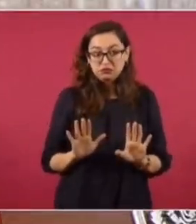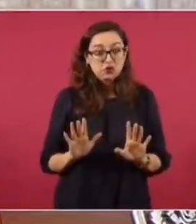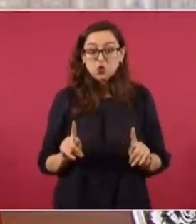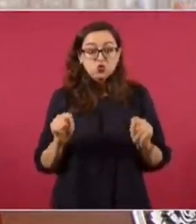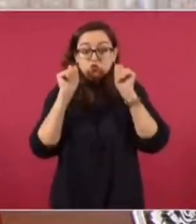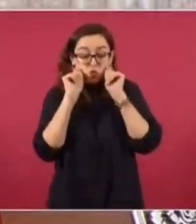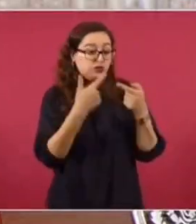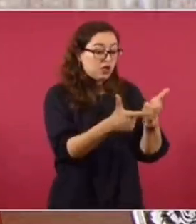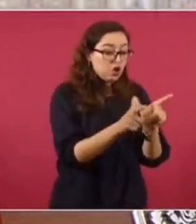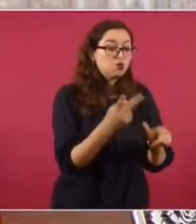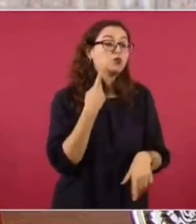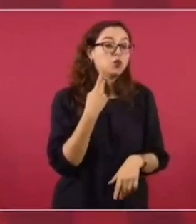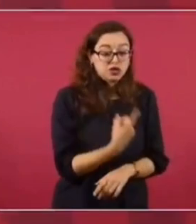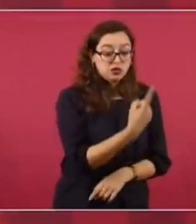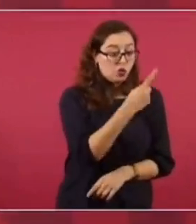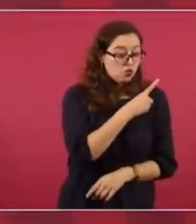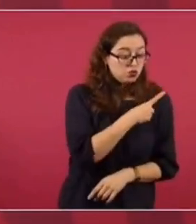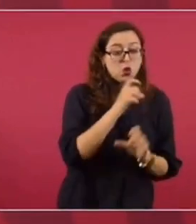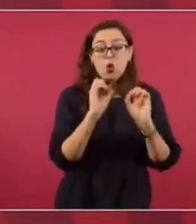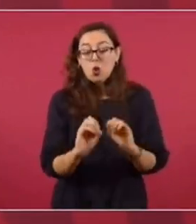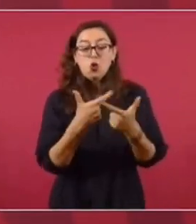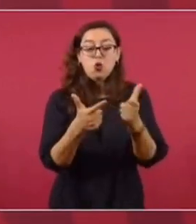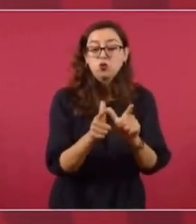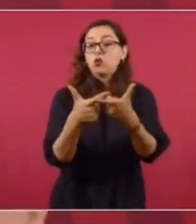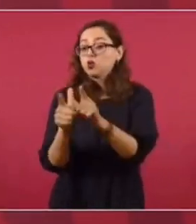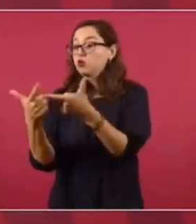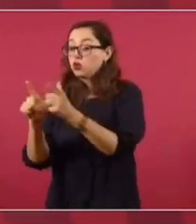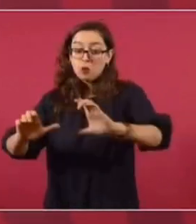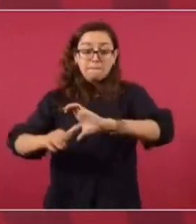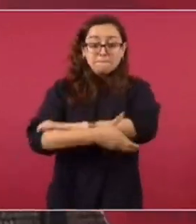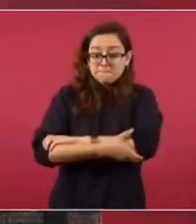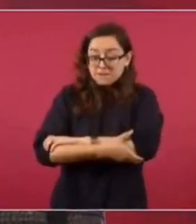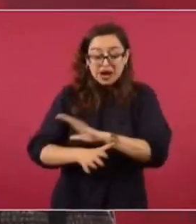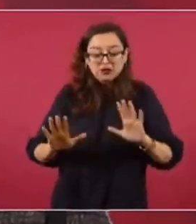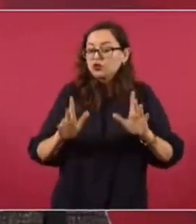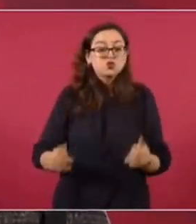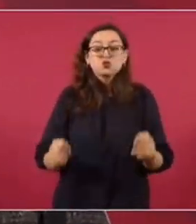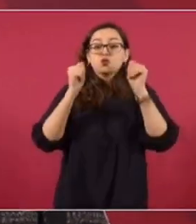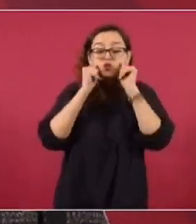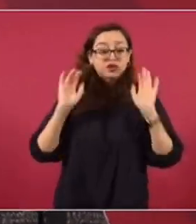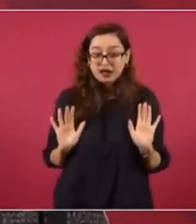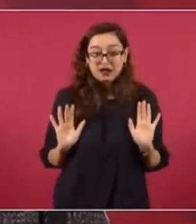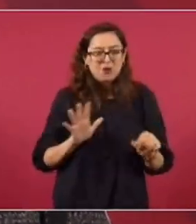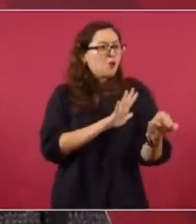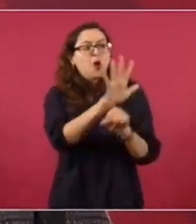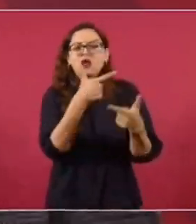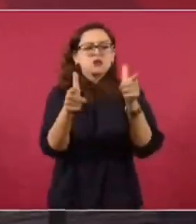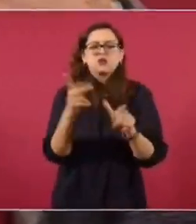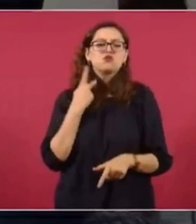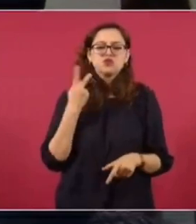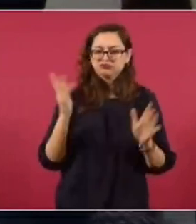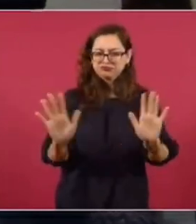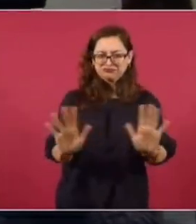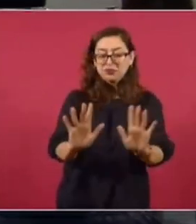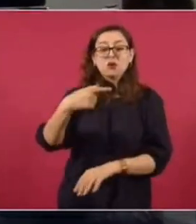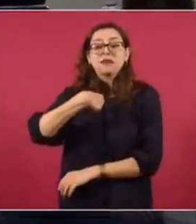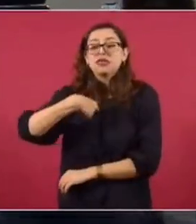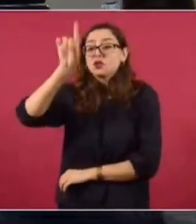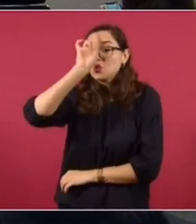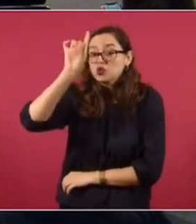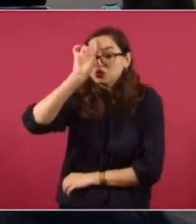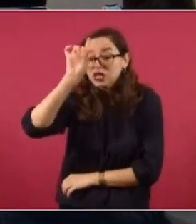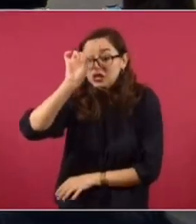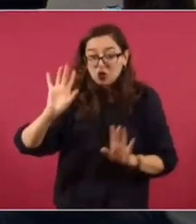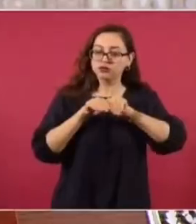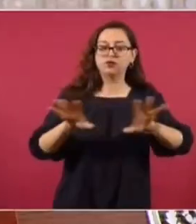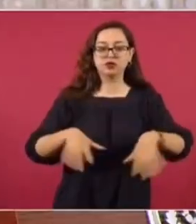sea partido o sea bloque de partidos, coaliciones, la recomendación, ese es el debate con